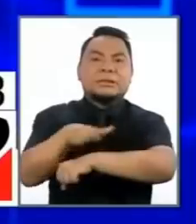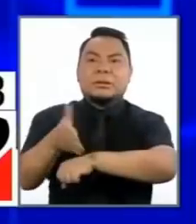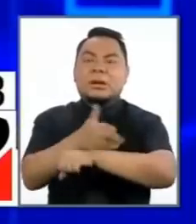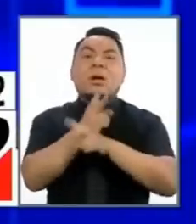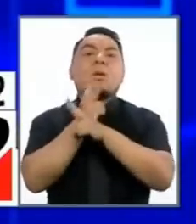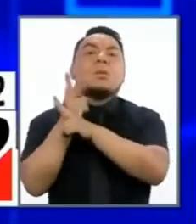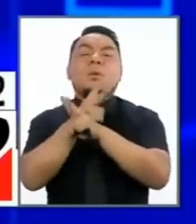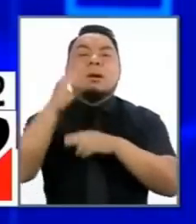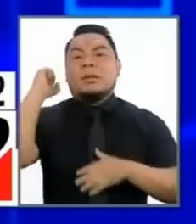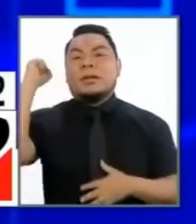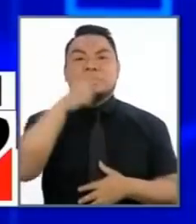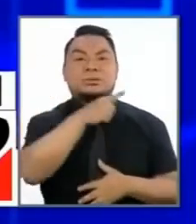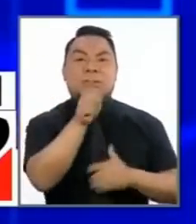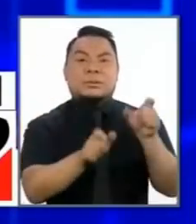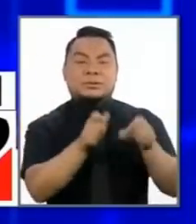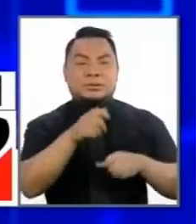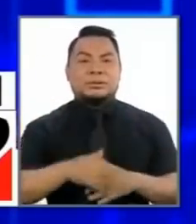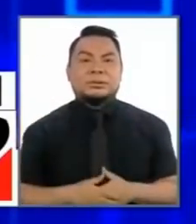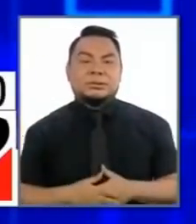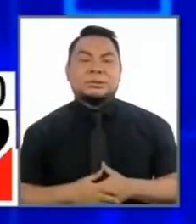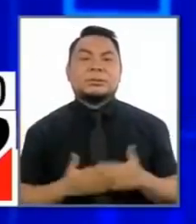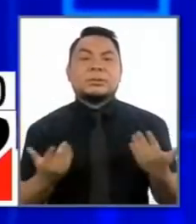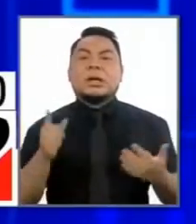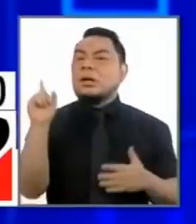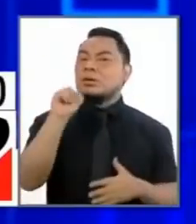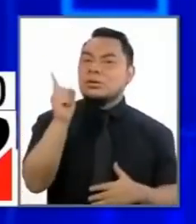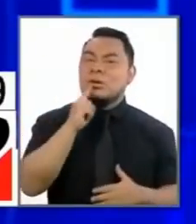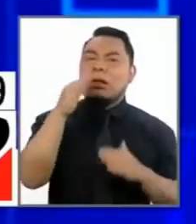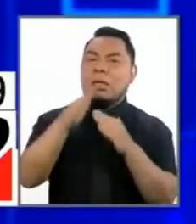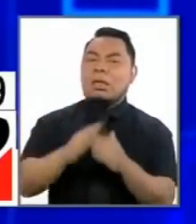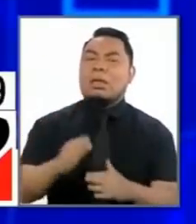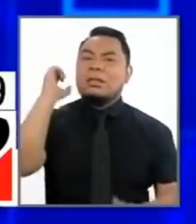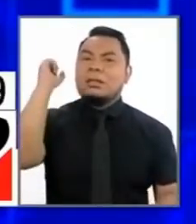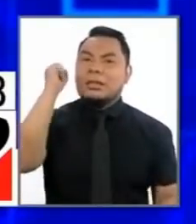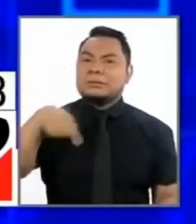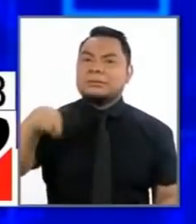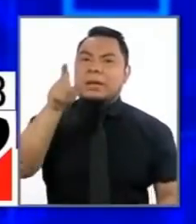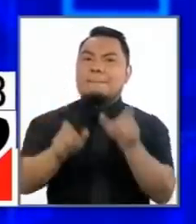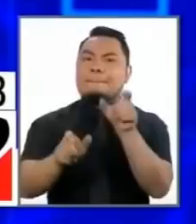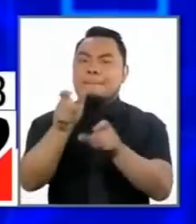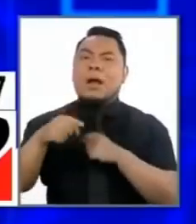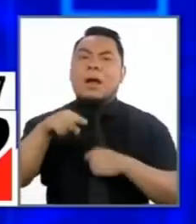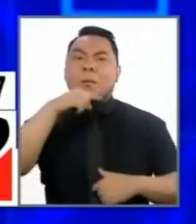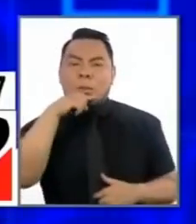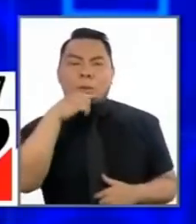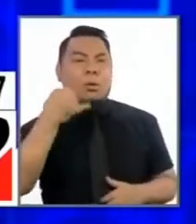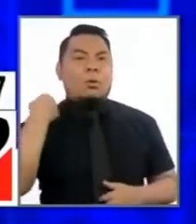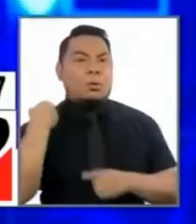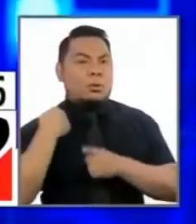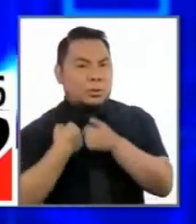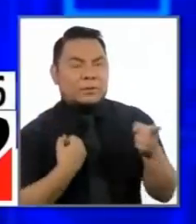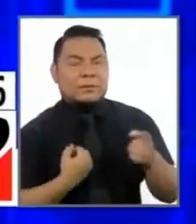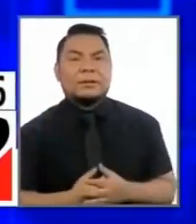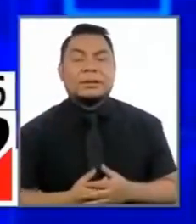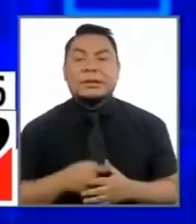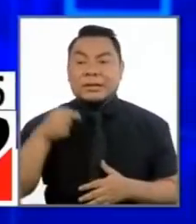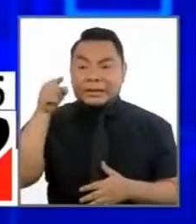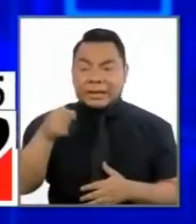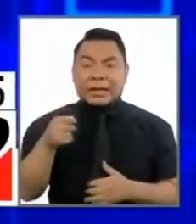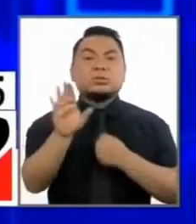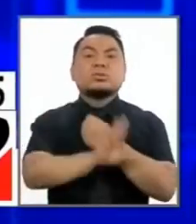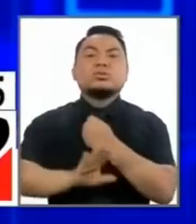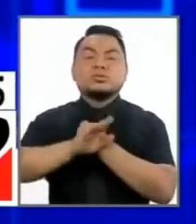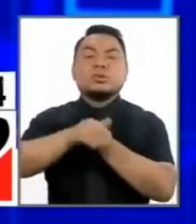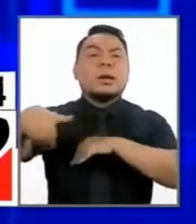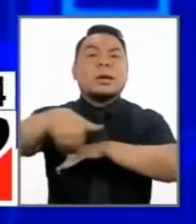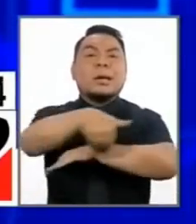cuide los derechos de la gente que no se viole los derechos de las personas de las mujeres de los jóvenes esa es la seguridad